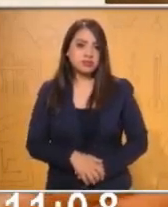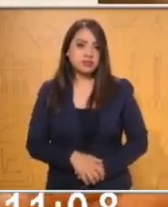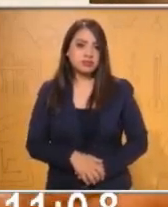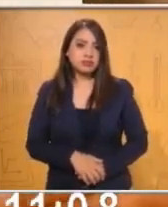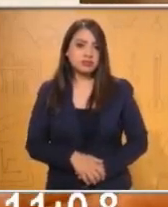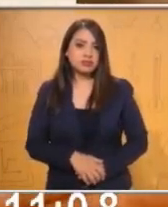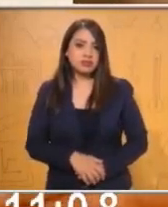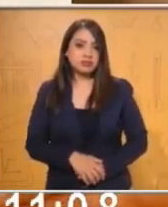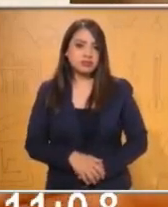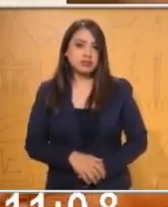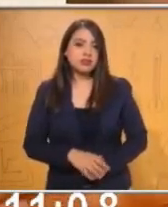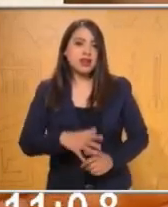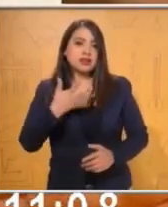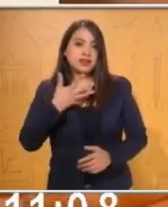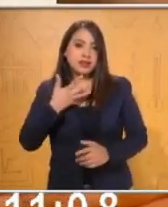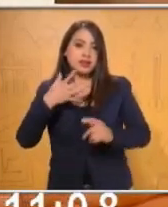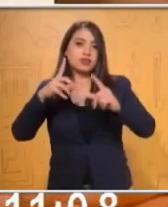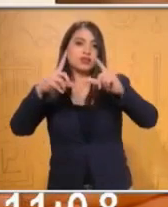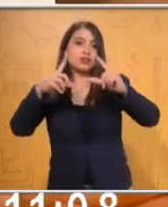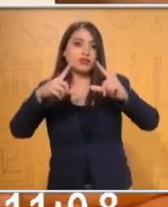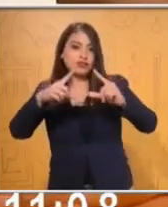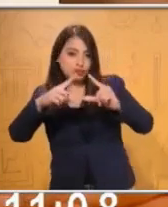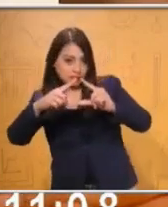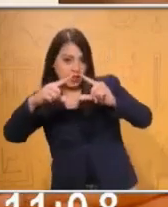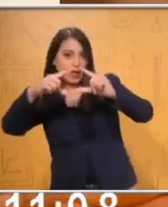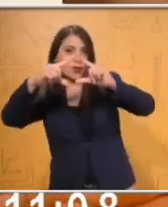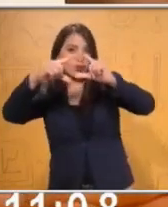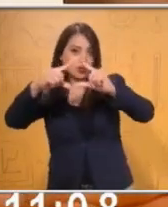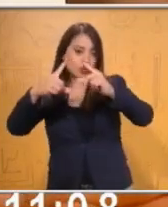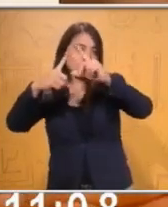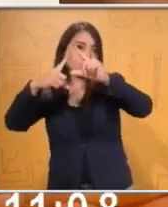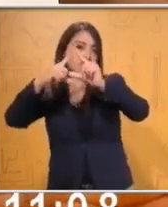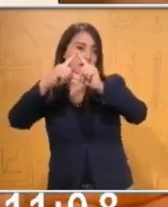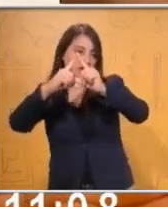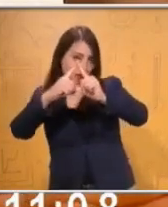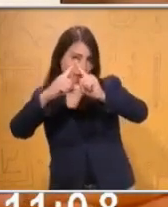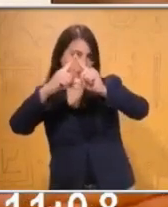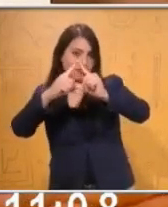triángulo que está formado por dos triangulitos. Ok.